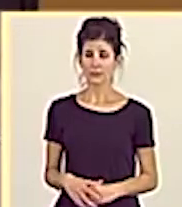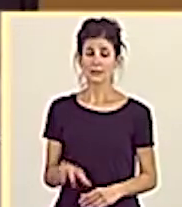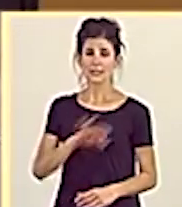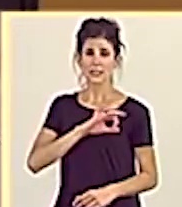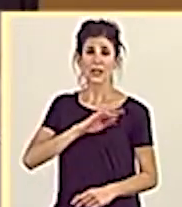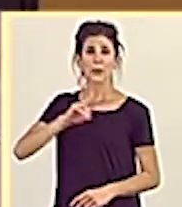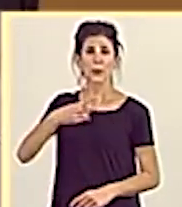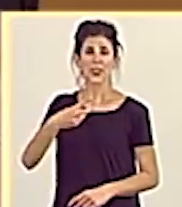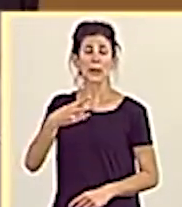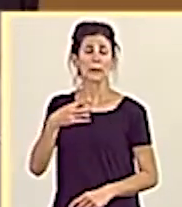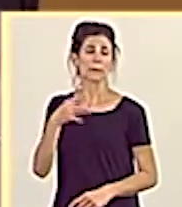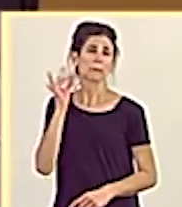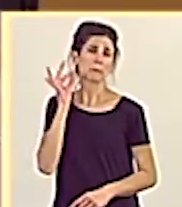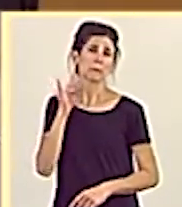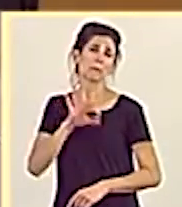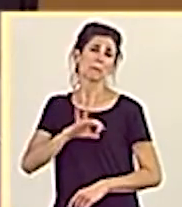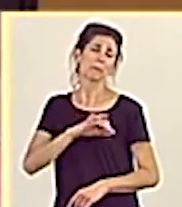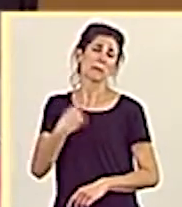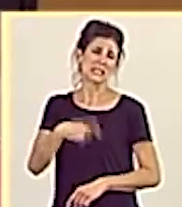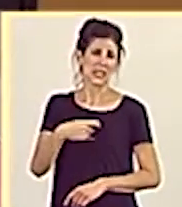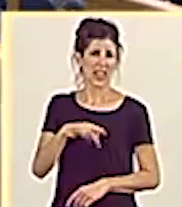Señora vicepresidenta primera del Gobierno.